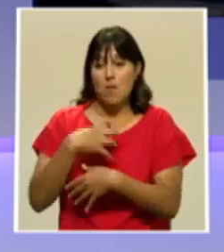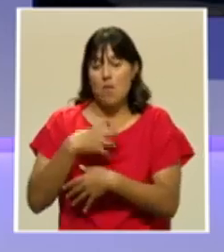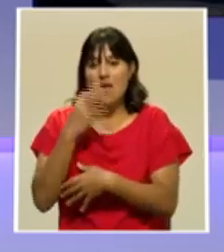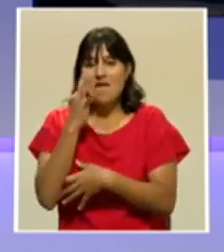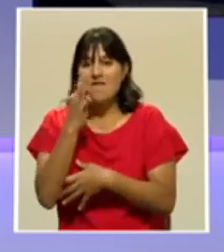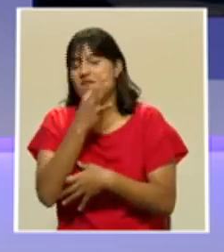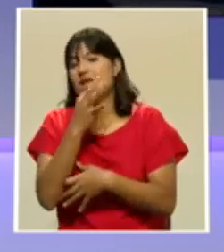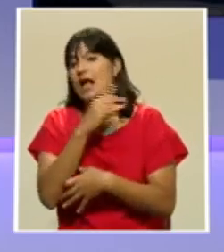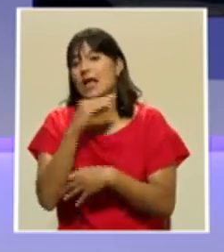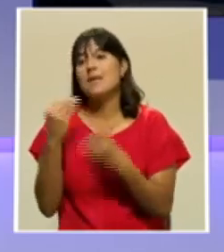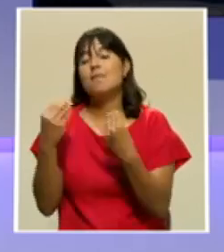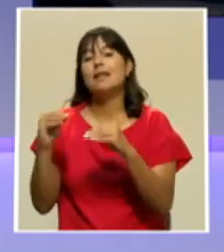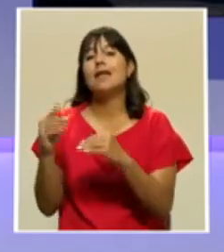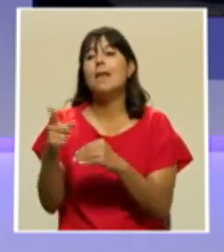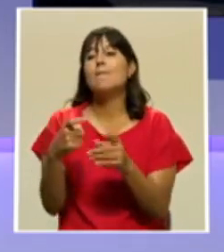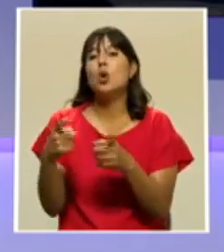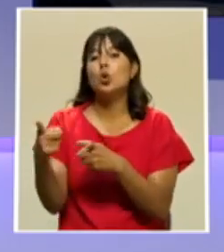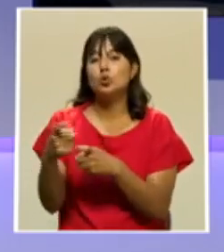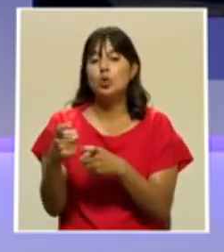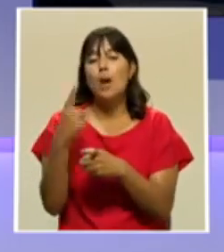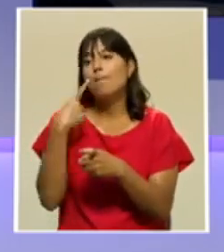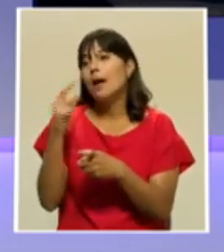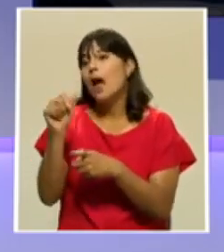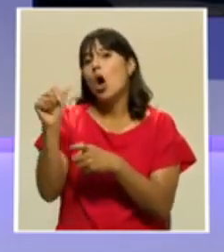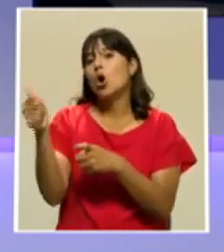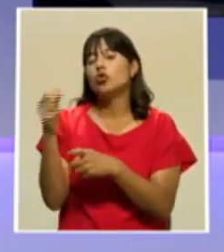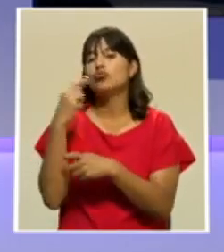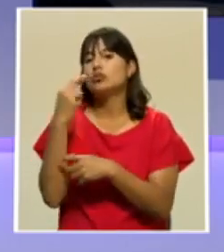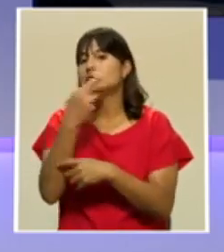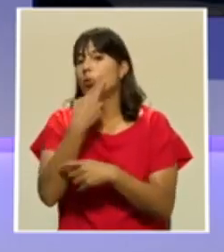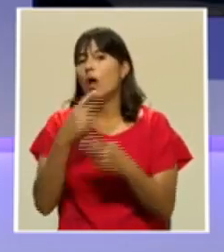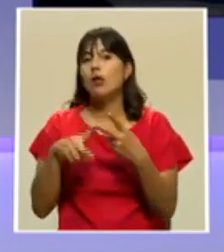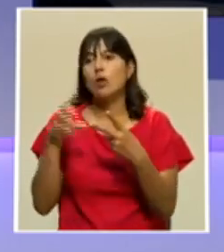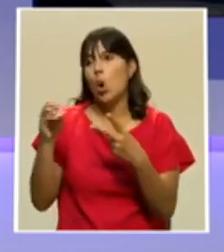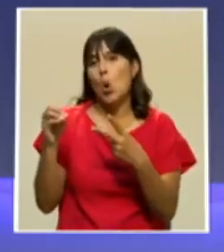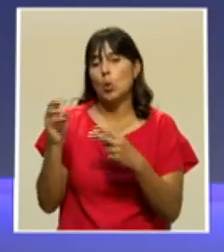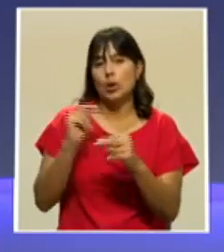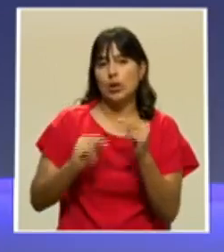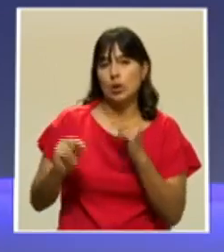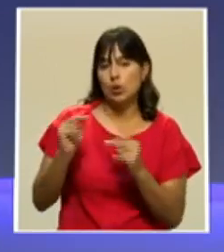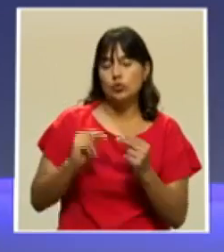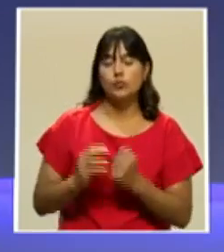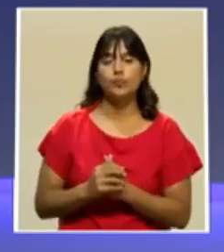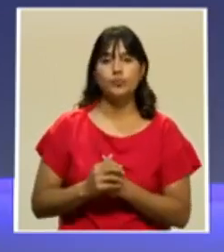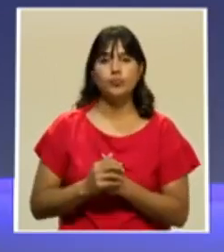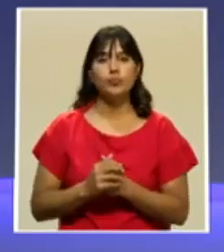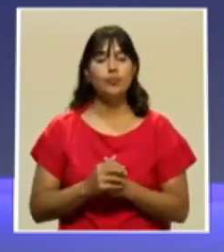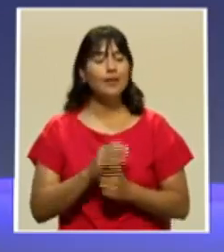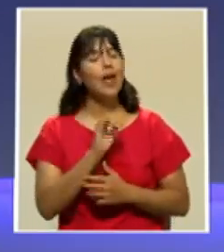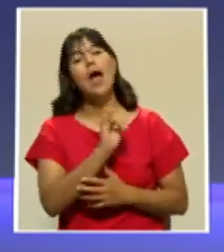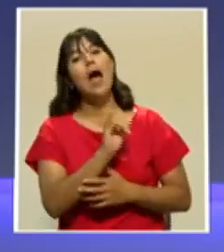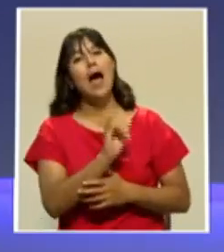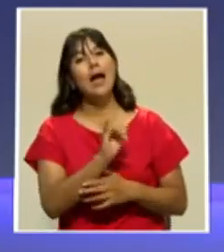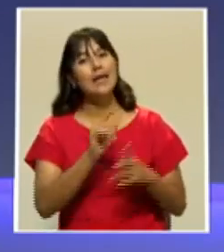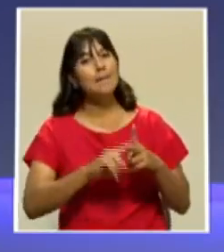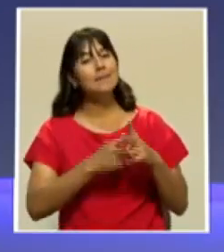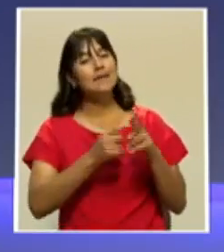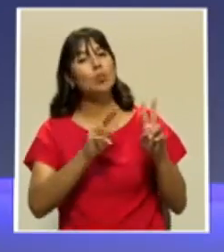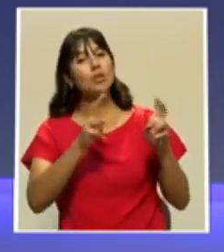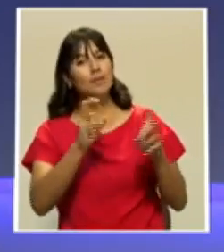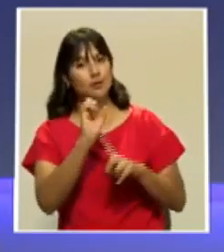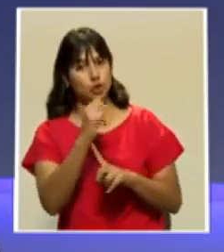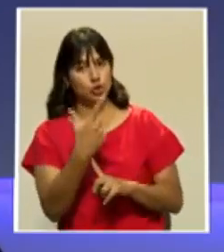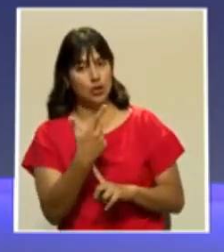producto a procesadores o a otros restaurantes, etc. Justamente entramos ahí en el lado social del que